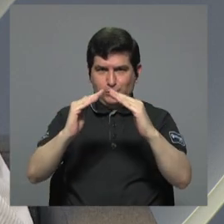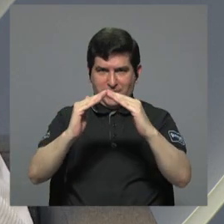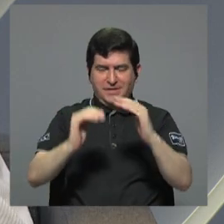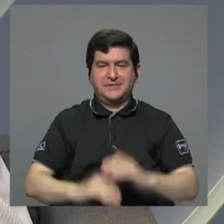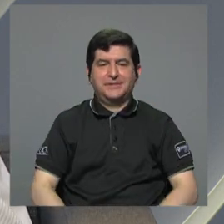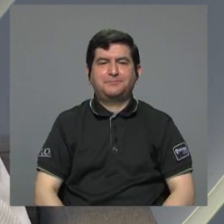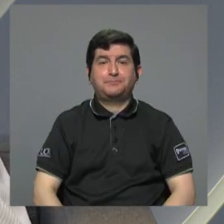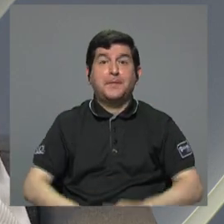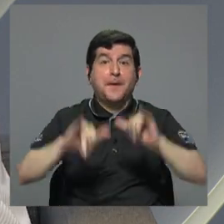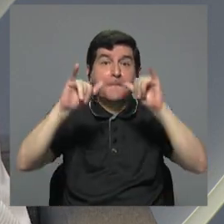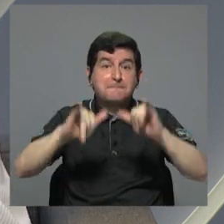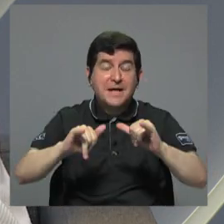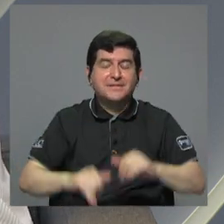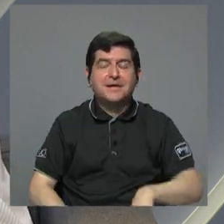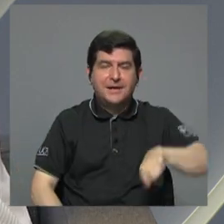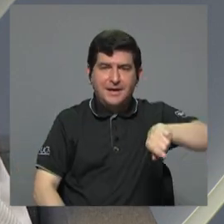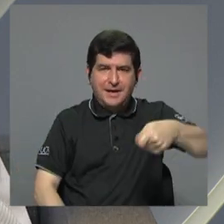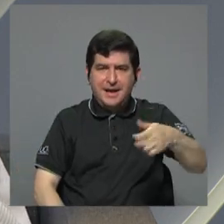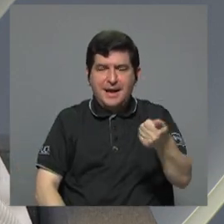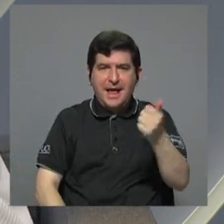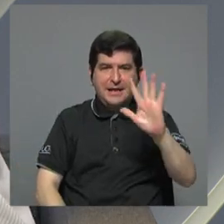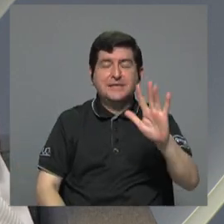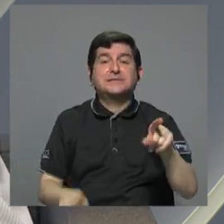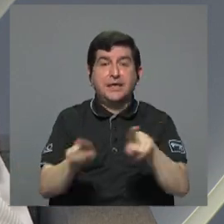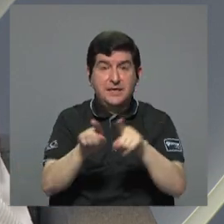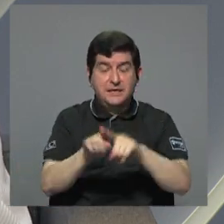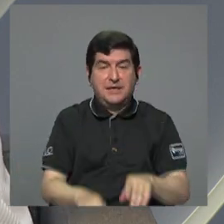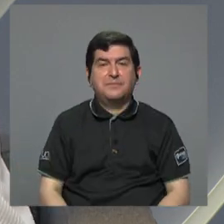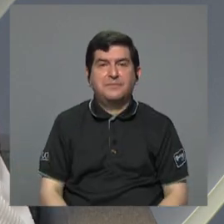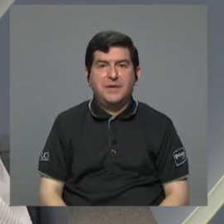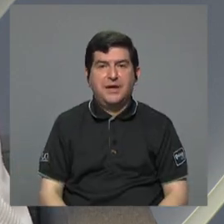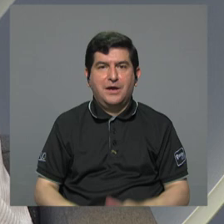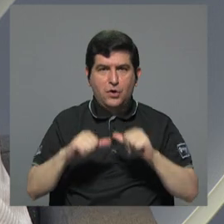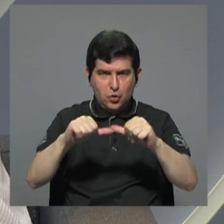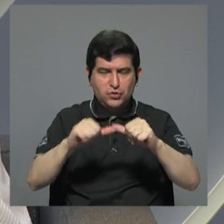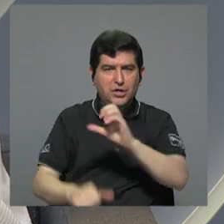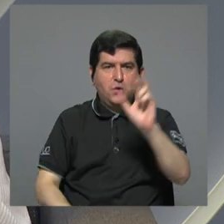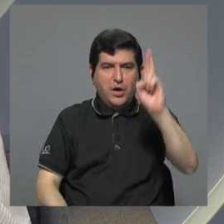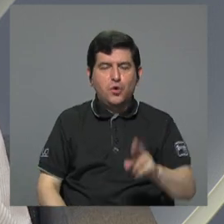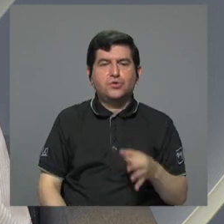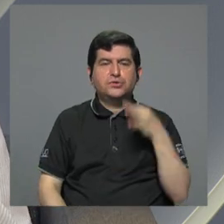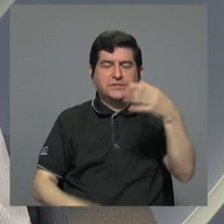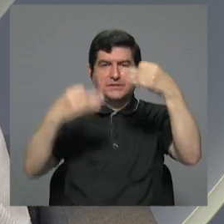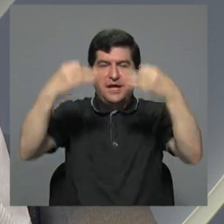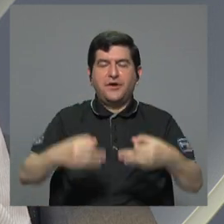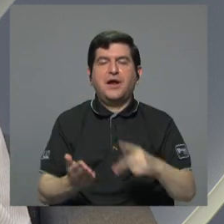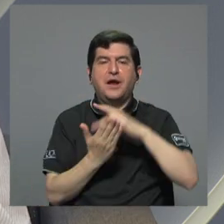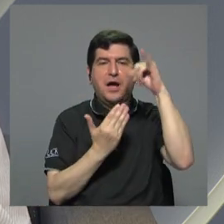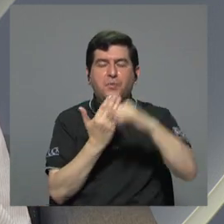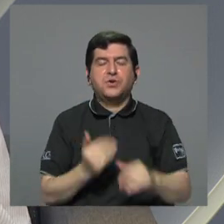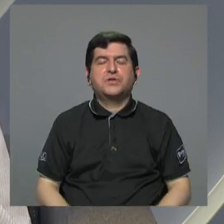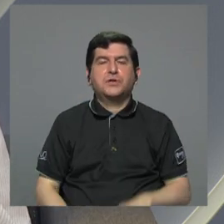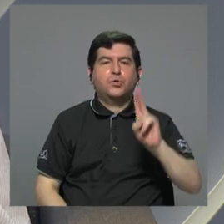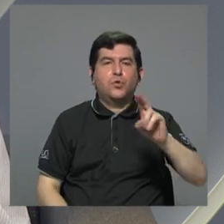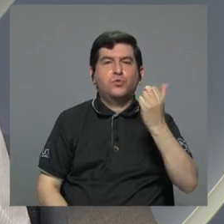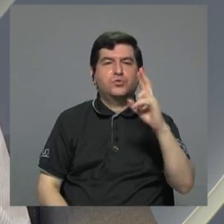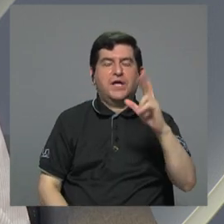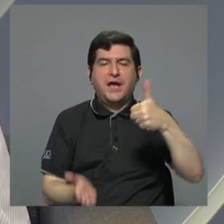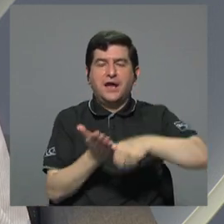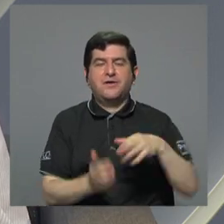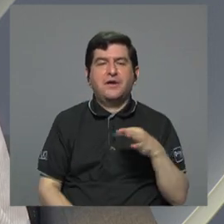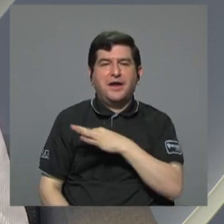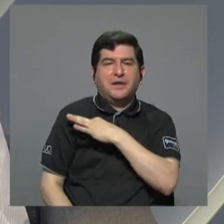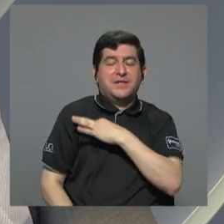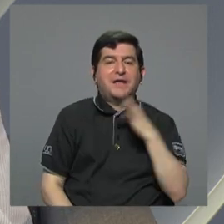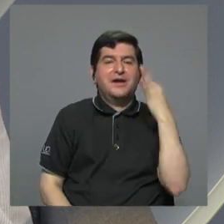manténgase con canal 15 y manténgase con Costa Rica en juego este proyecto de UCR electoral les invitamos para la próxima